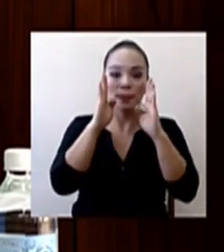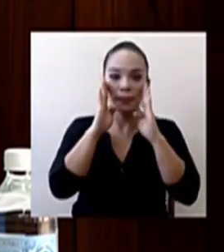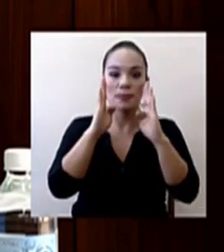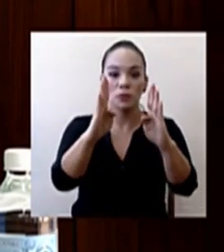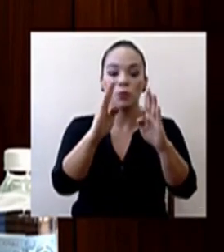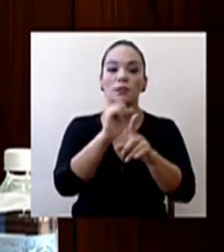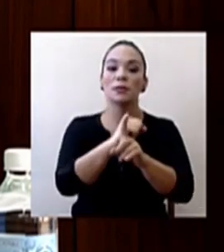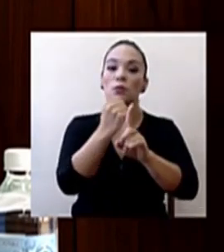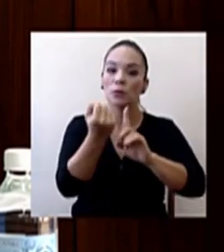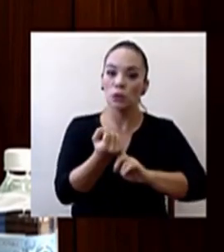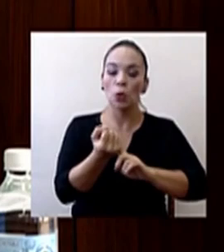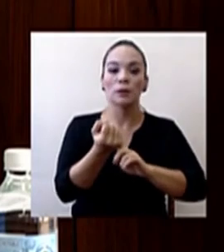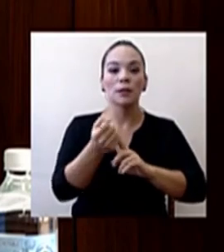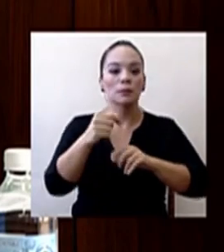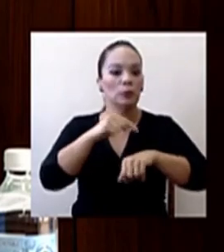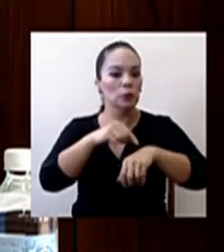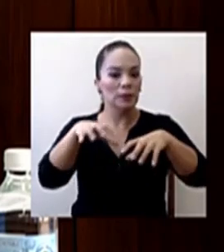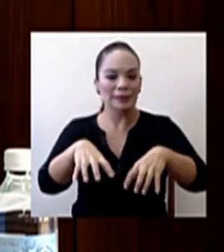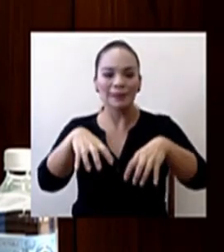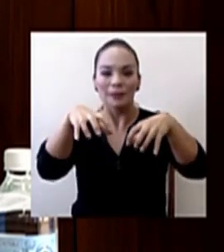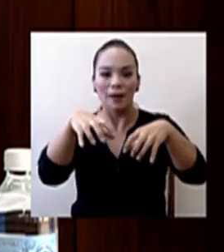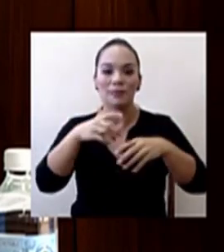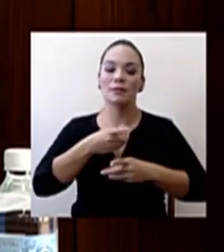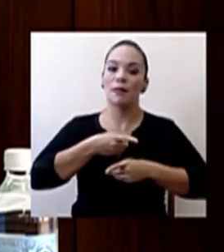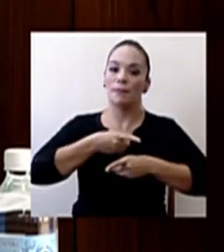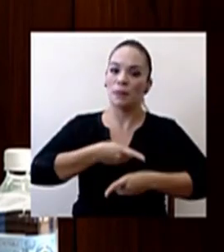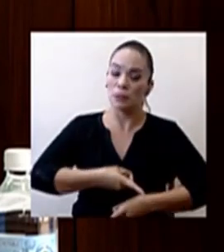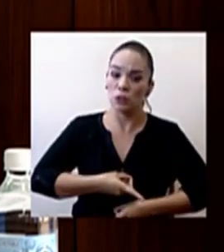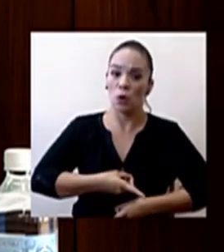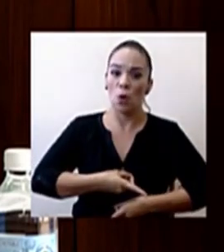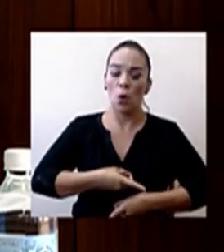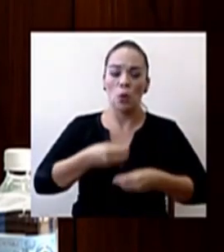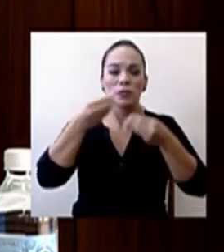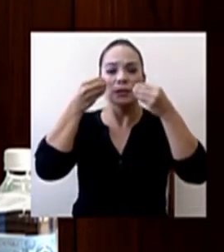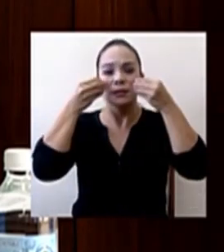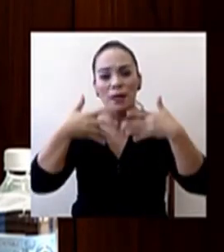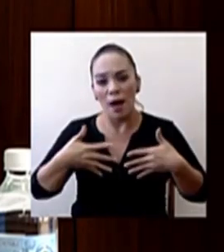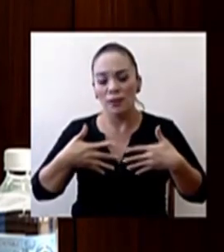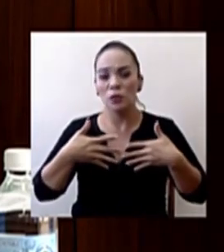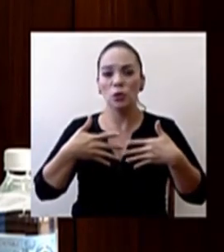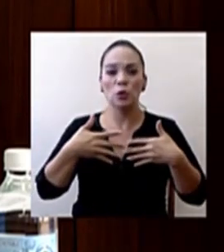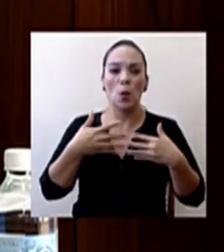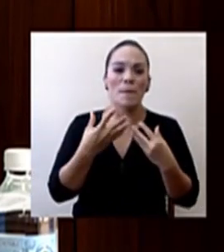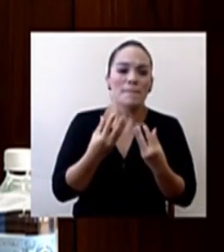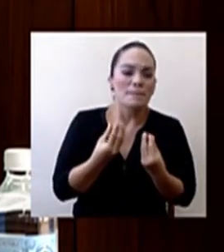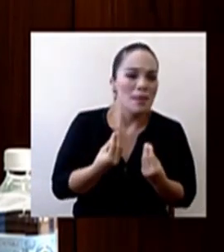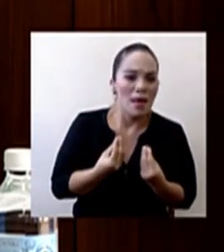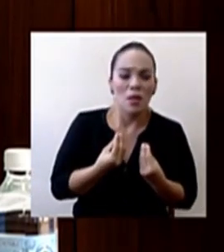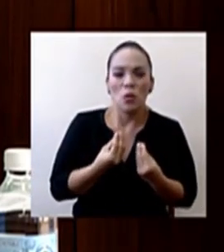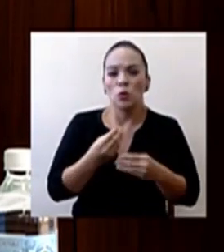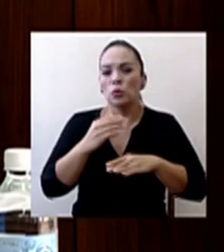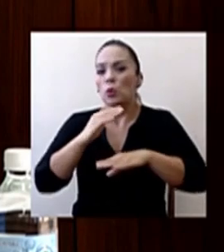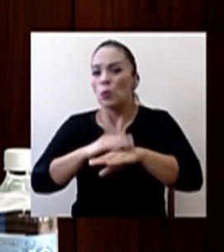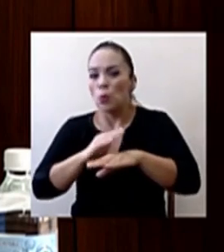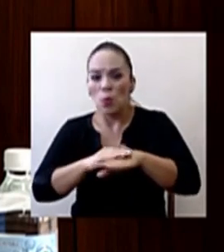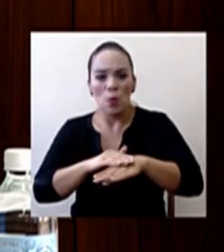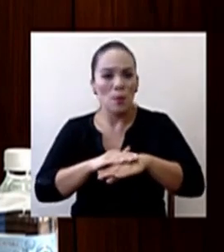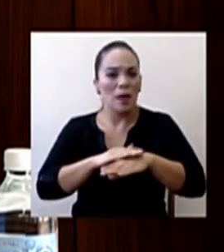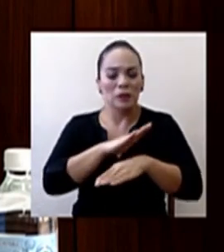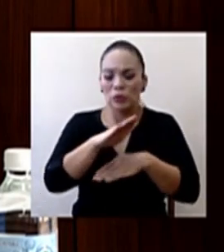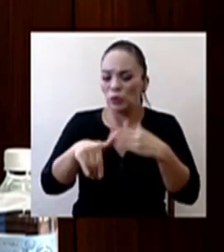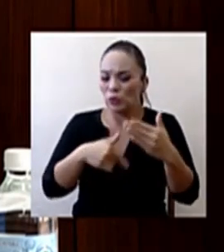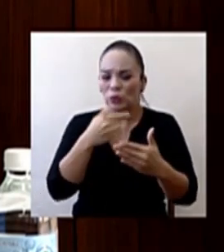en situaciones de estrés, de depresión, de llanto espontáneo, de temores, miedos, culpa asociada a